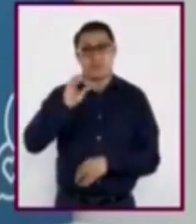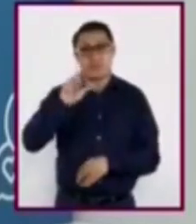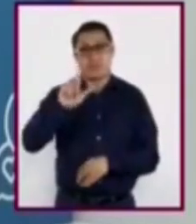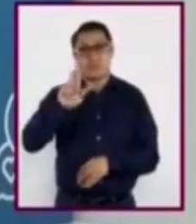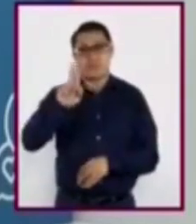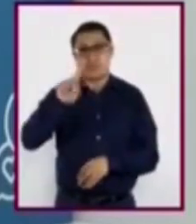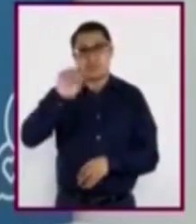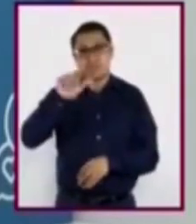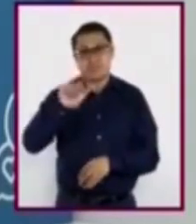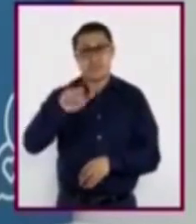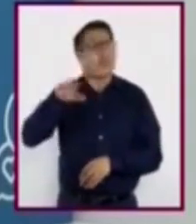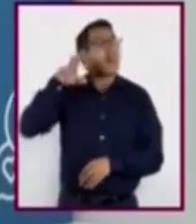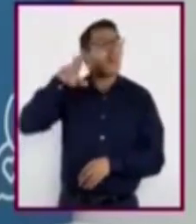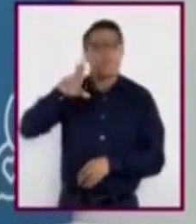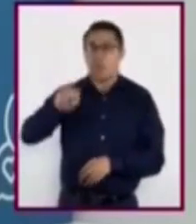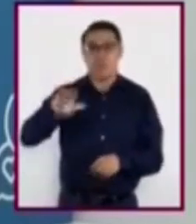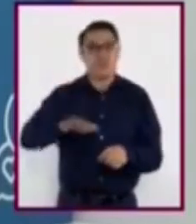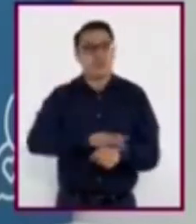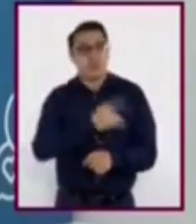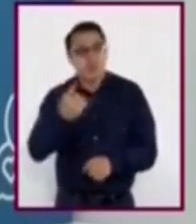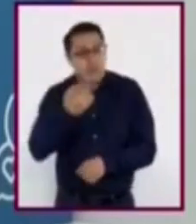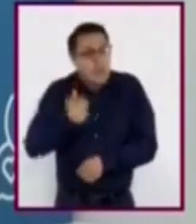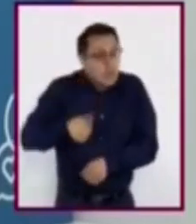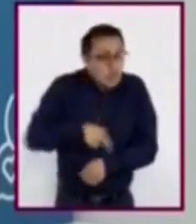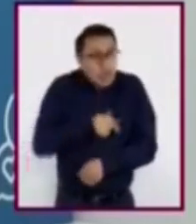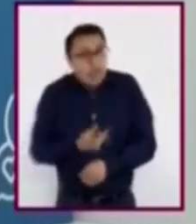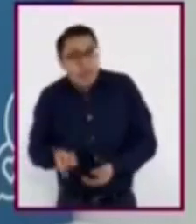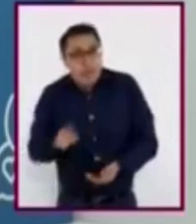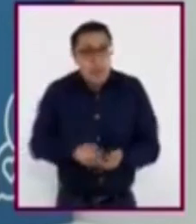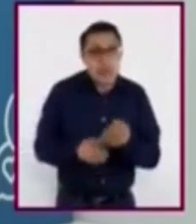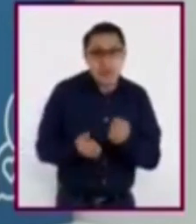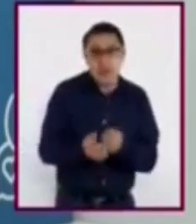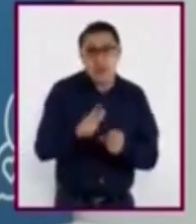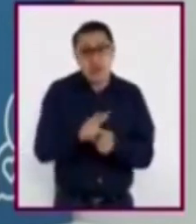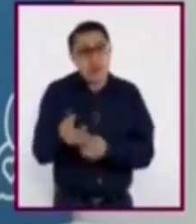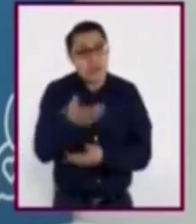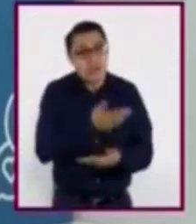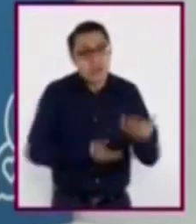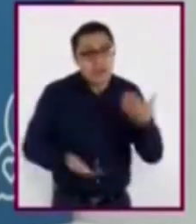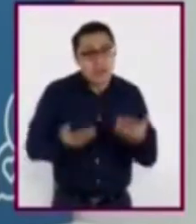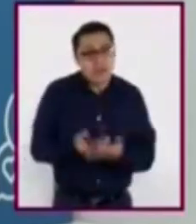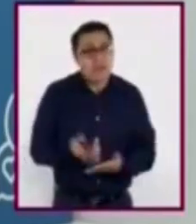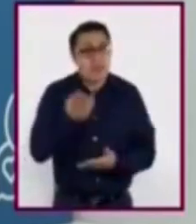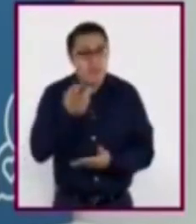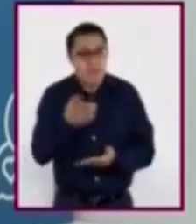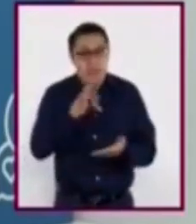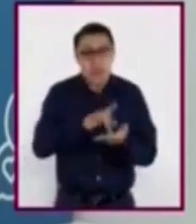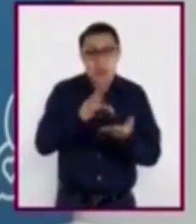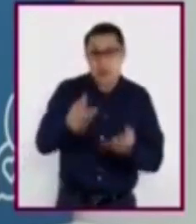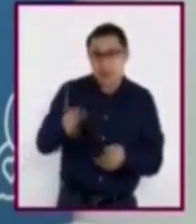y habremos de convivir en ella. Lo cual se logra gracias al respeto a las reglas y leyes.